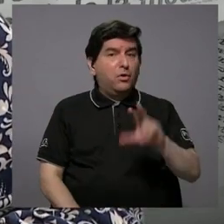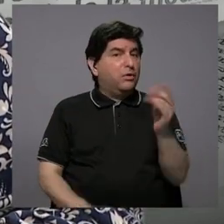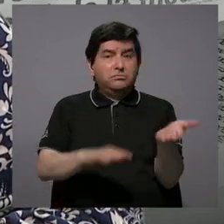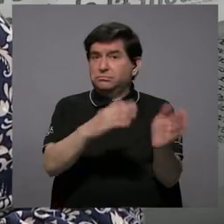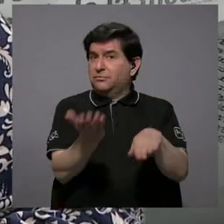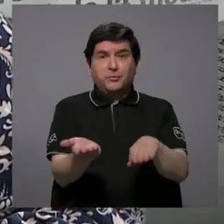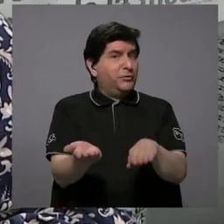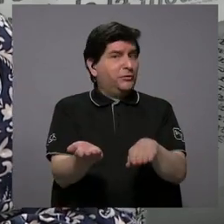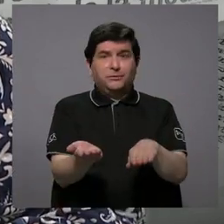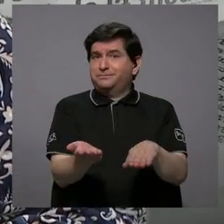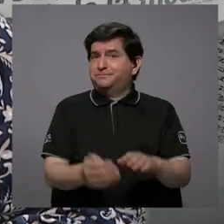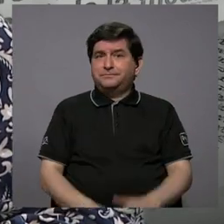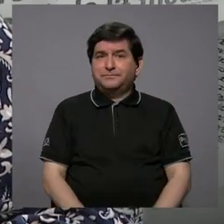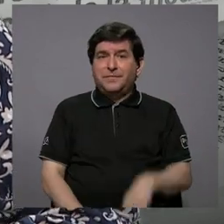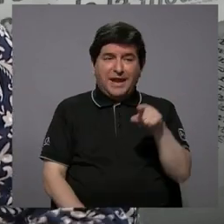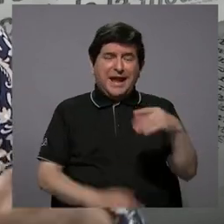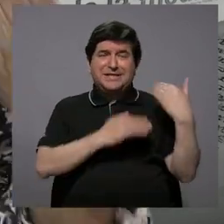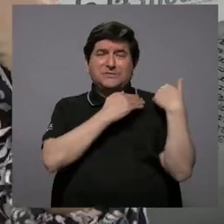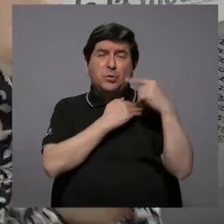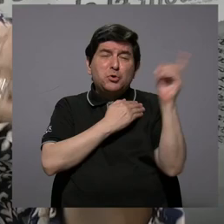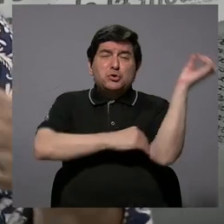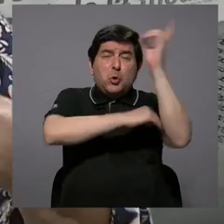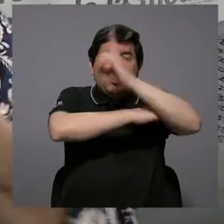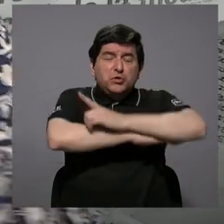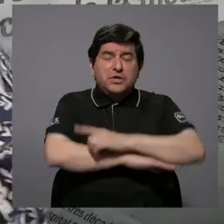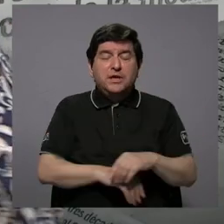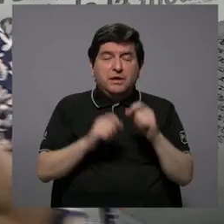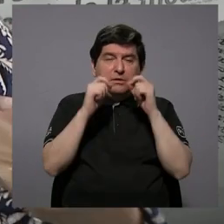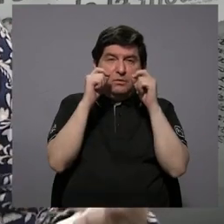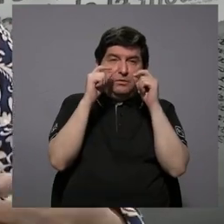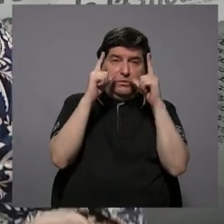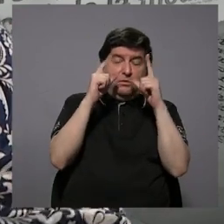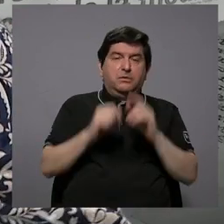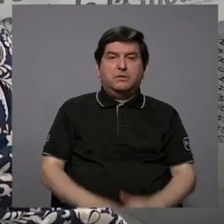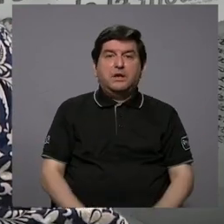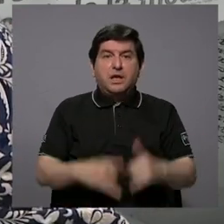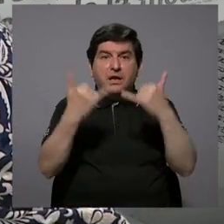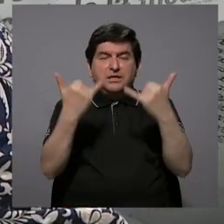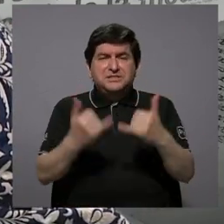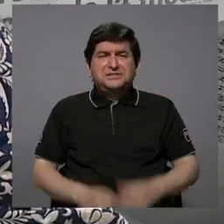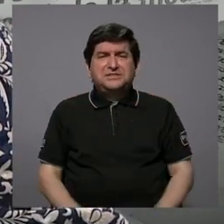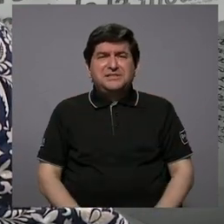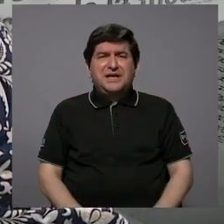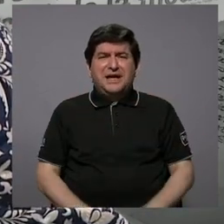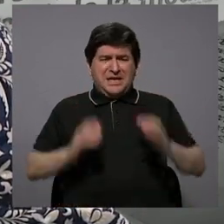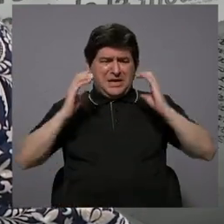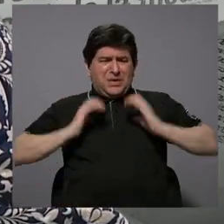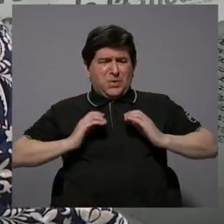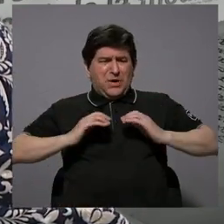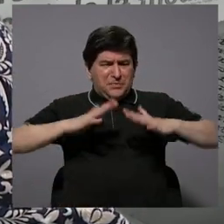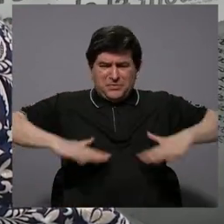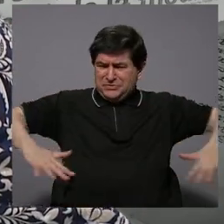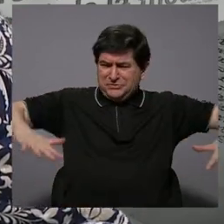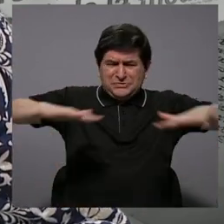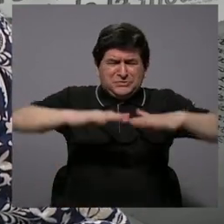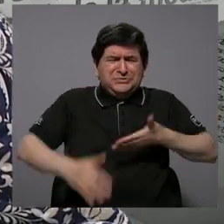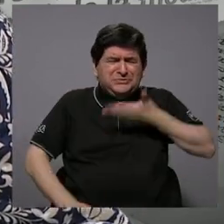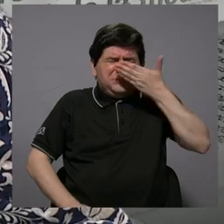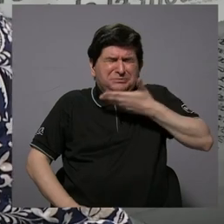muerto. Aguantó un día ahí, cuando él ya se despertó, estaban los cuerpos malolientes a su orilla.